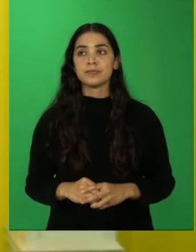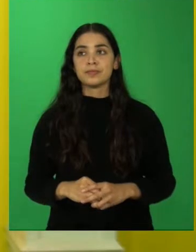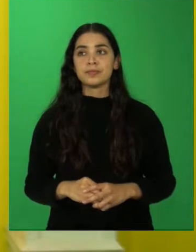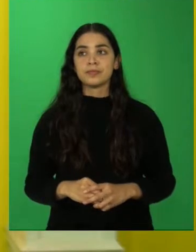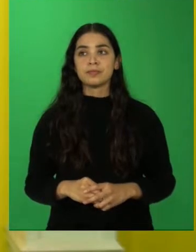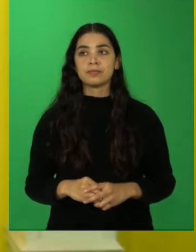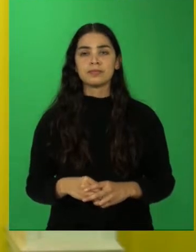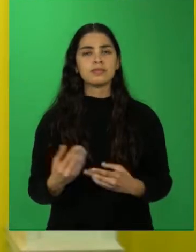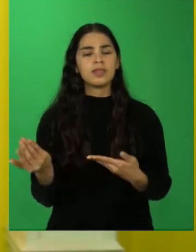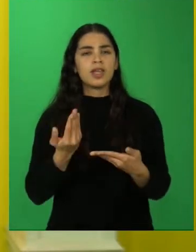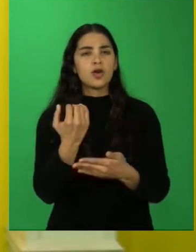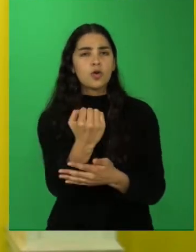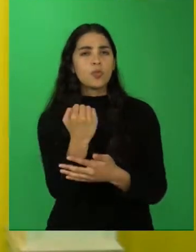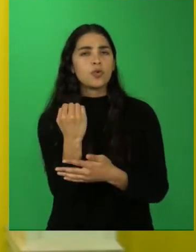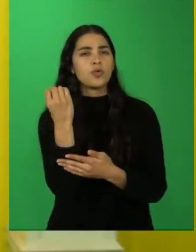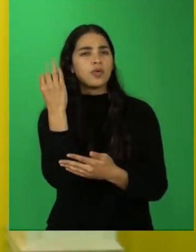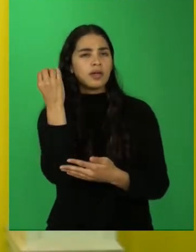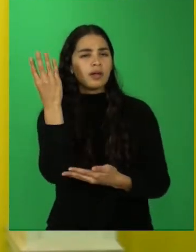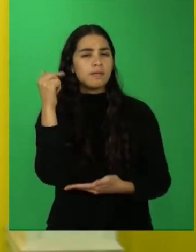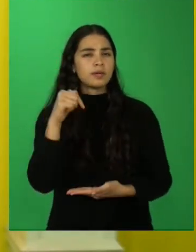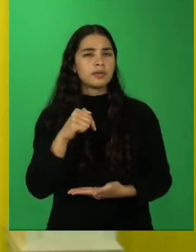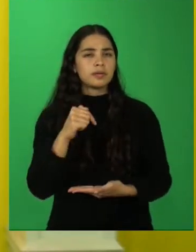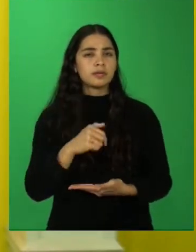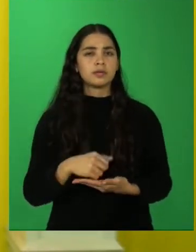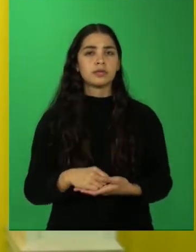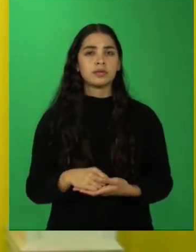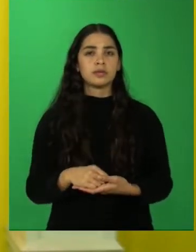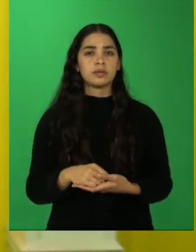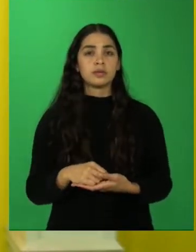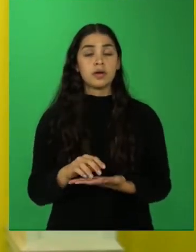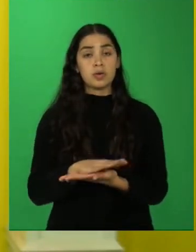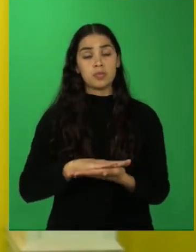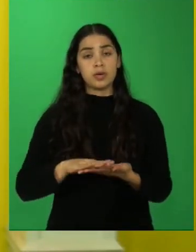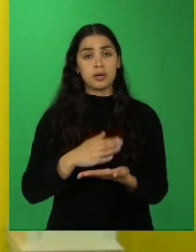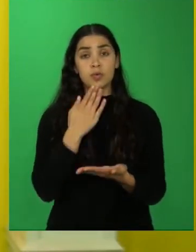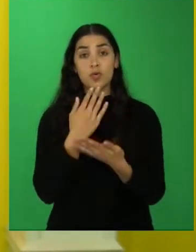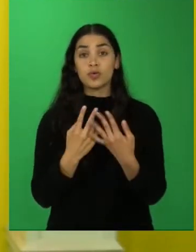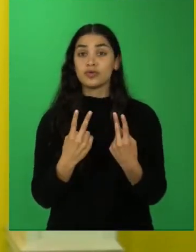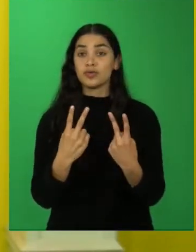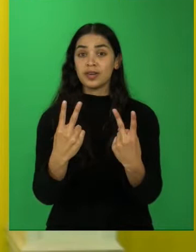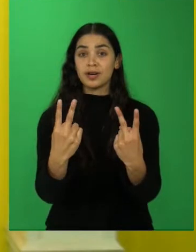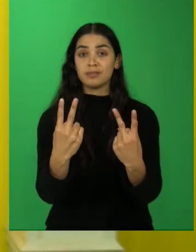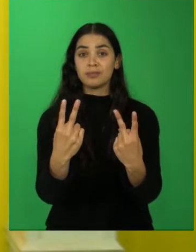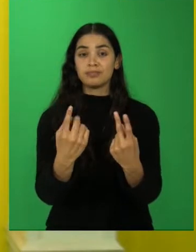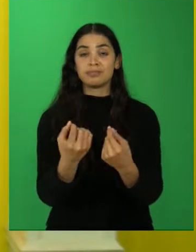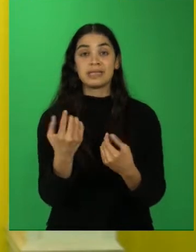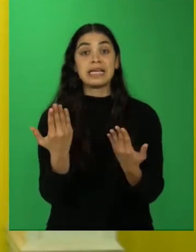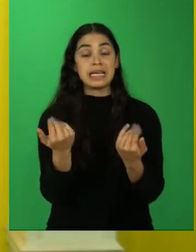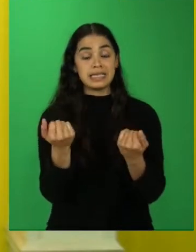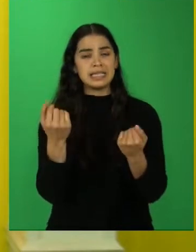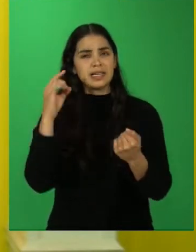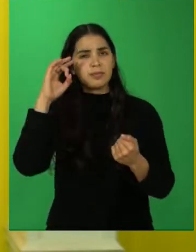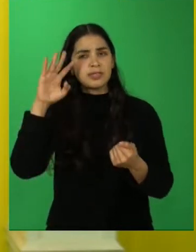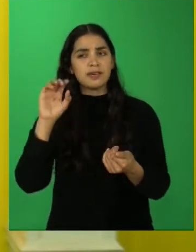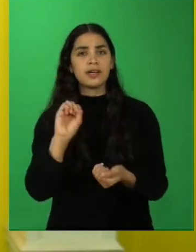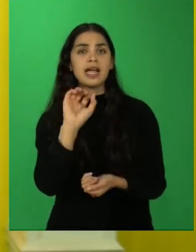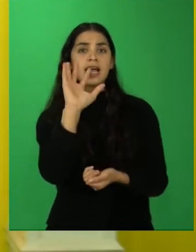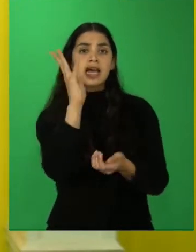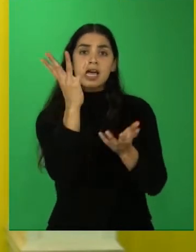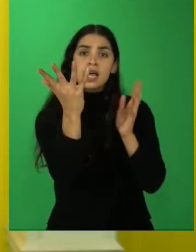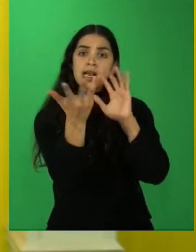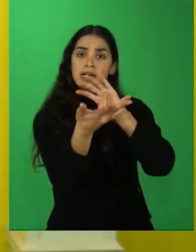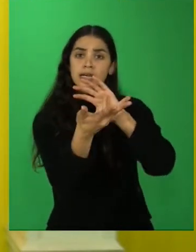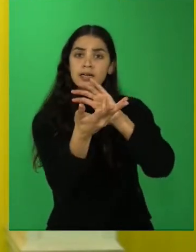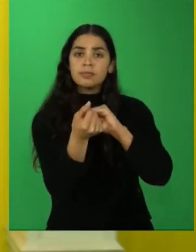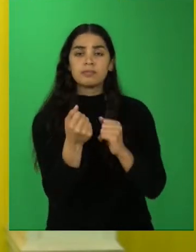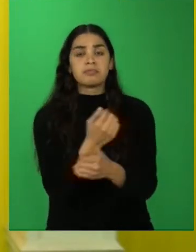¿Para qué nos sirve? Para vestir de forma adecuada en el caso de que nosotros quisiéramos visitar algún lugar